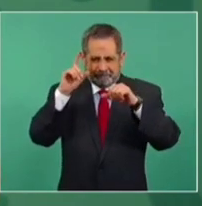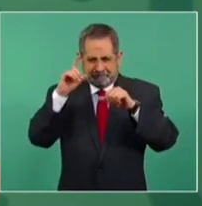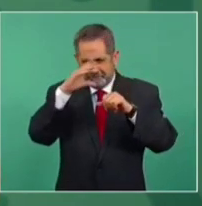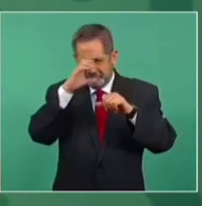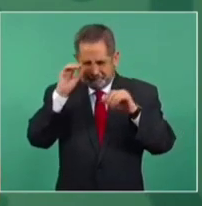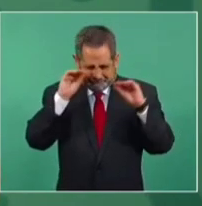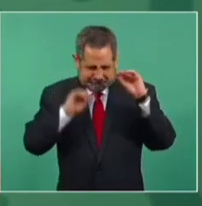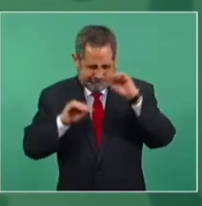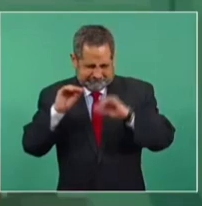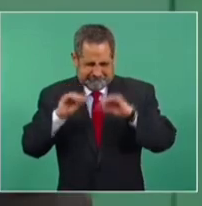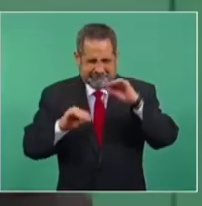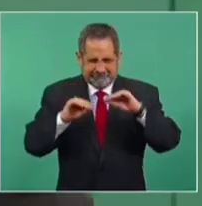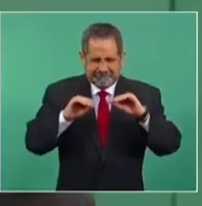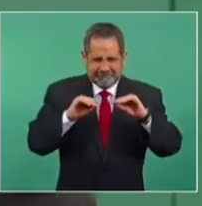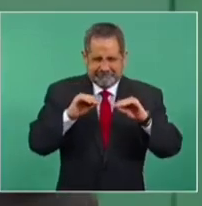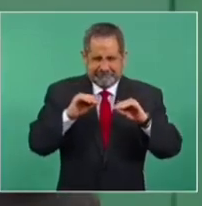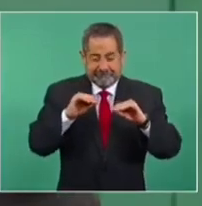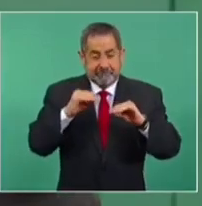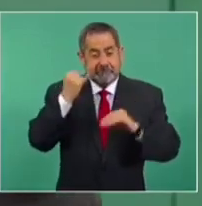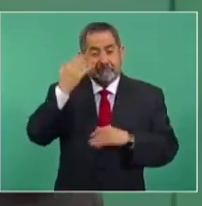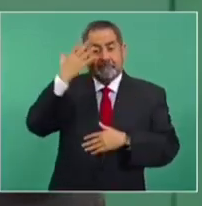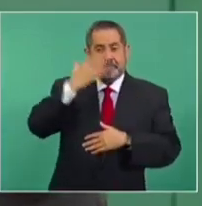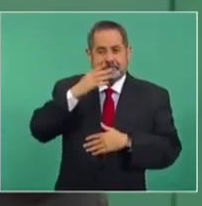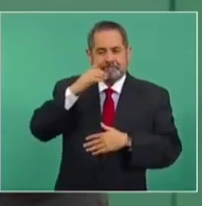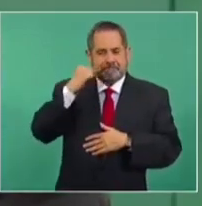la imagen.